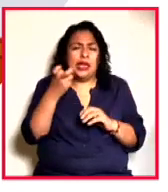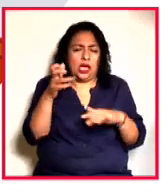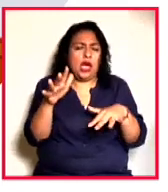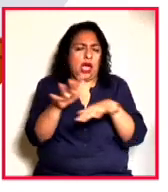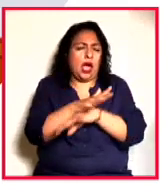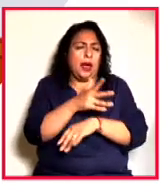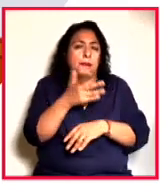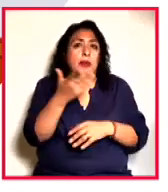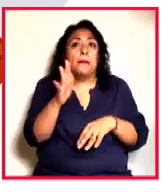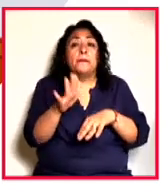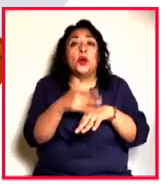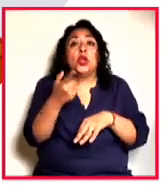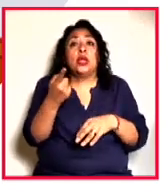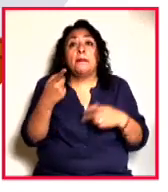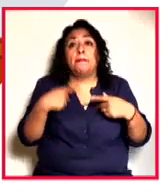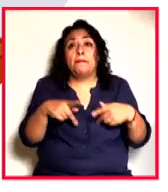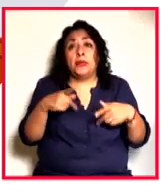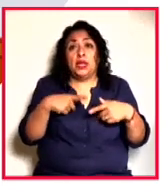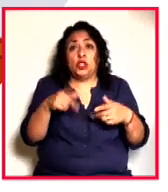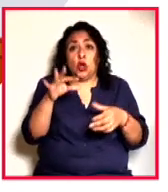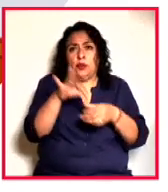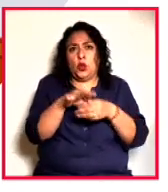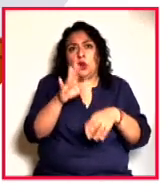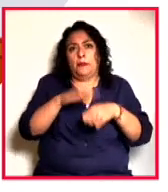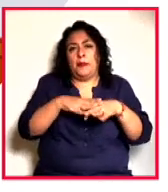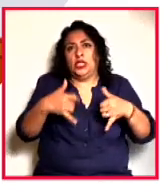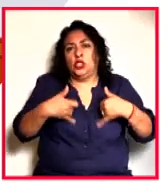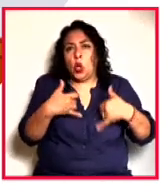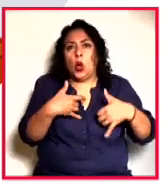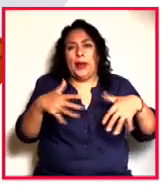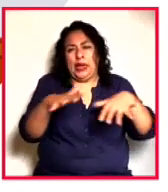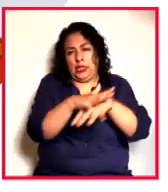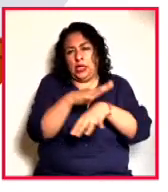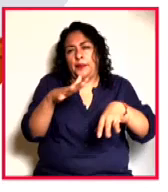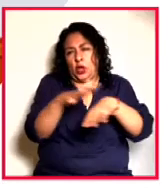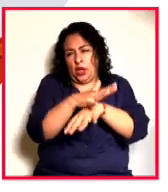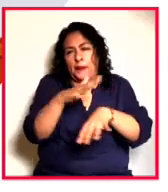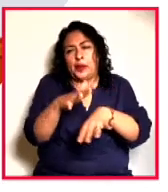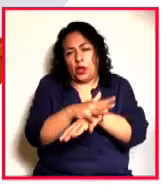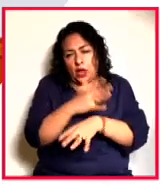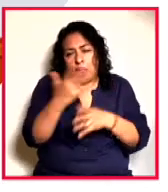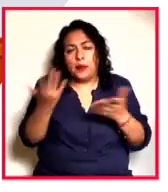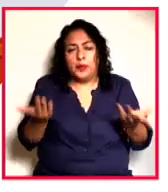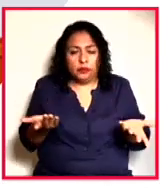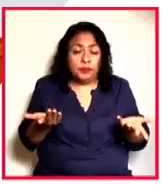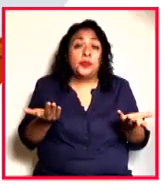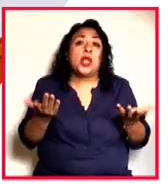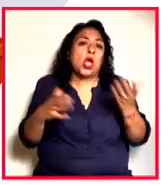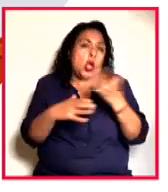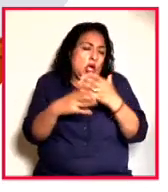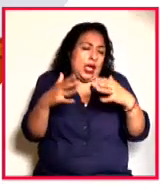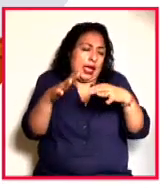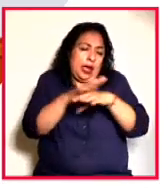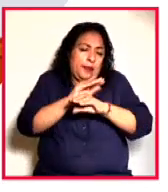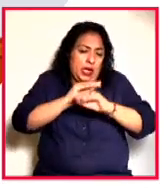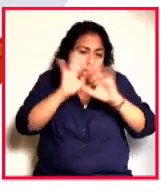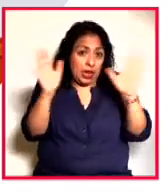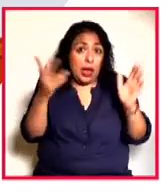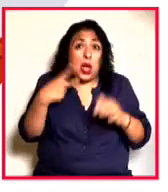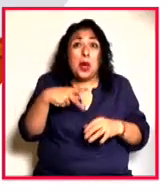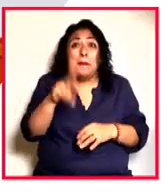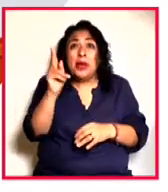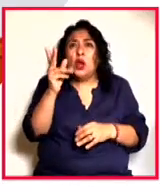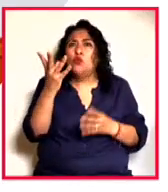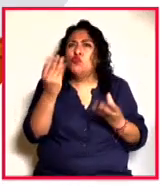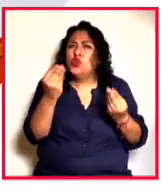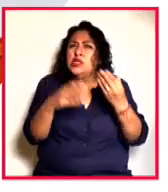porque los miembros votantes son más jóvenes, se renueva, ¿no? Se renueva. Y bueno, las cosas cambian. Pero me enfrenté a muchas